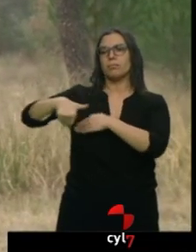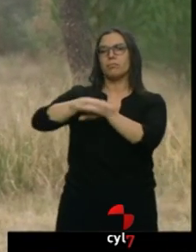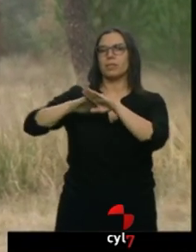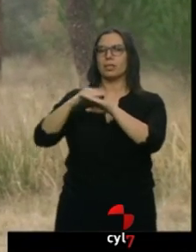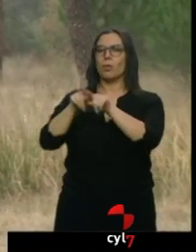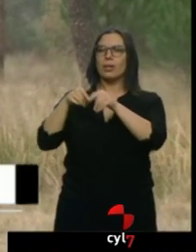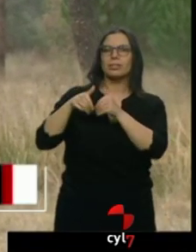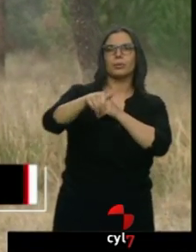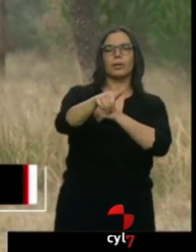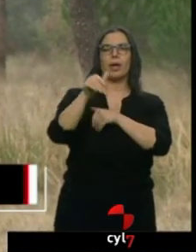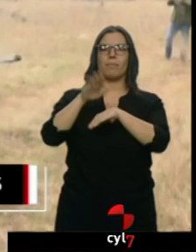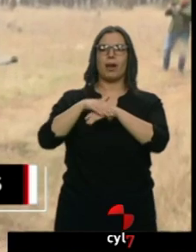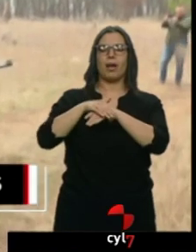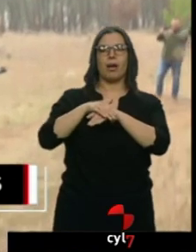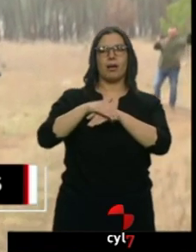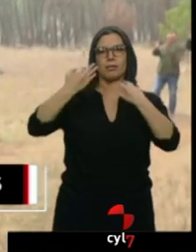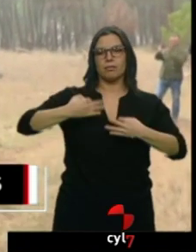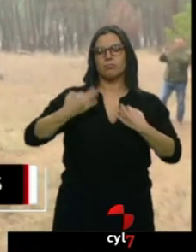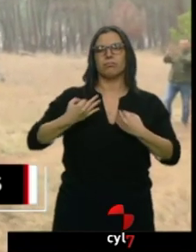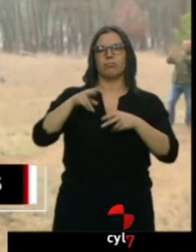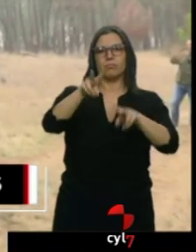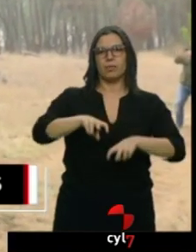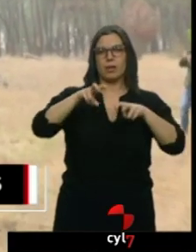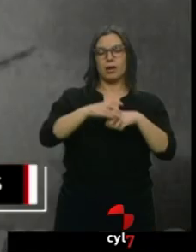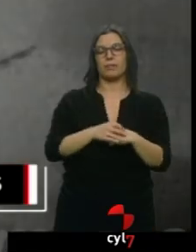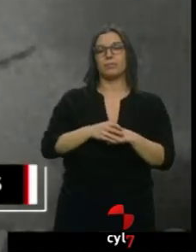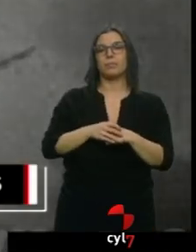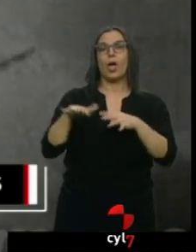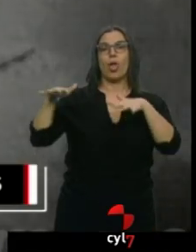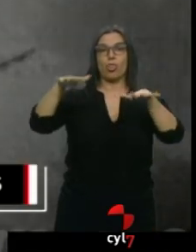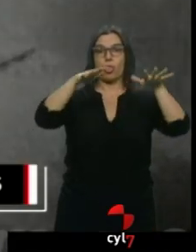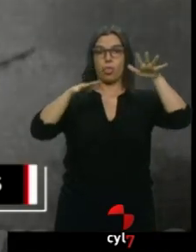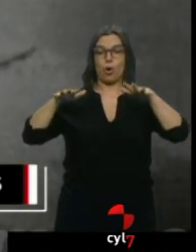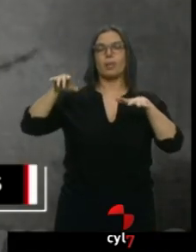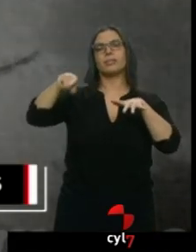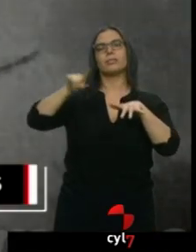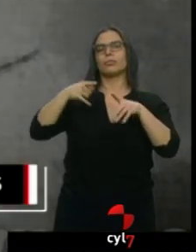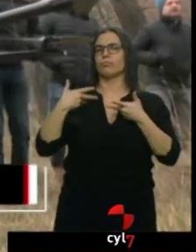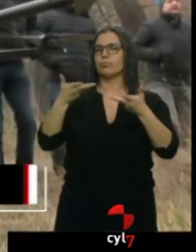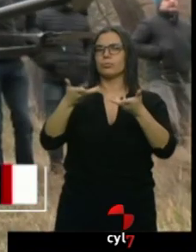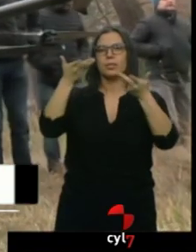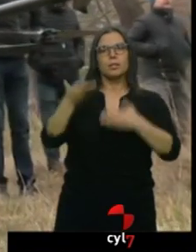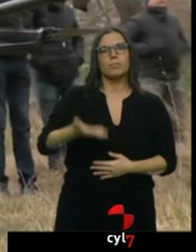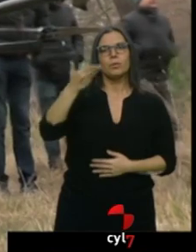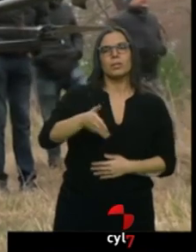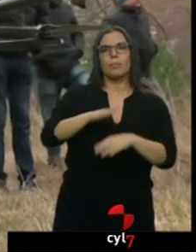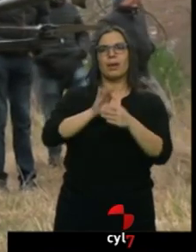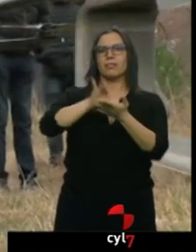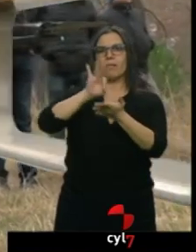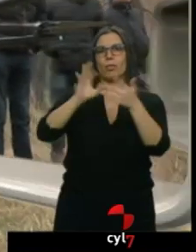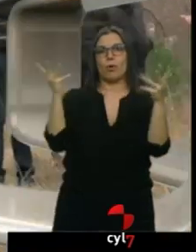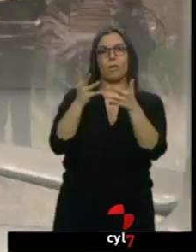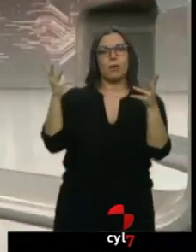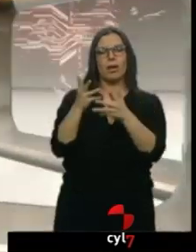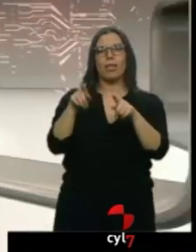Los drones se convierten en elementos clave para los equipos de emergencia, ofrecen imágenes con cámaras térmicas y permiten localizar desaparecidos en